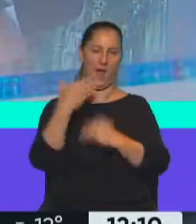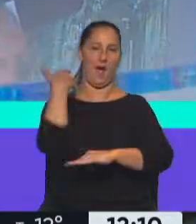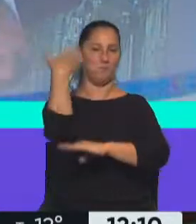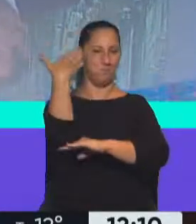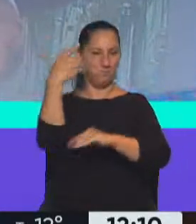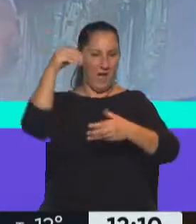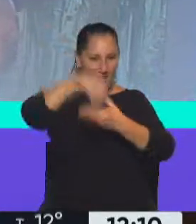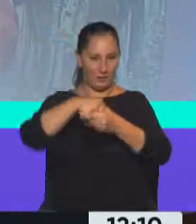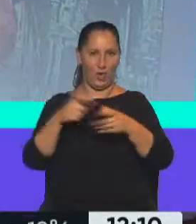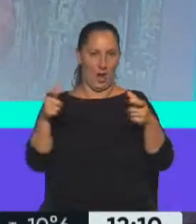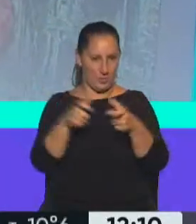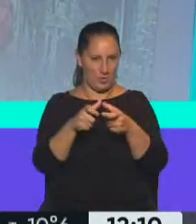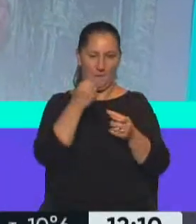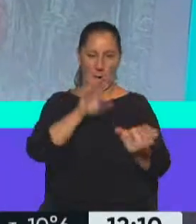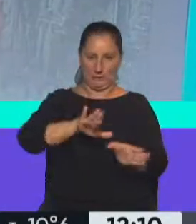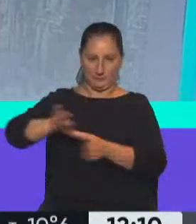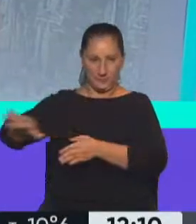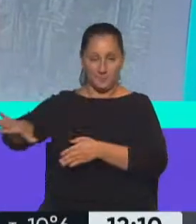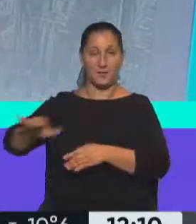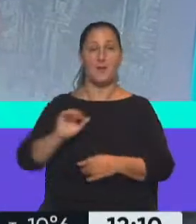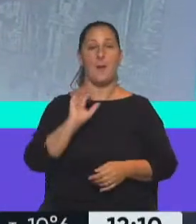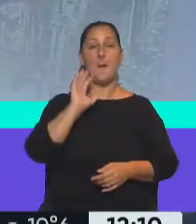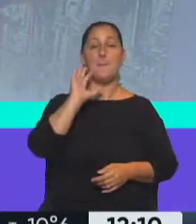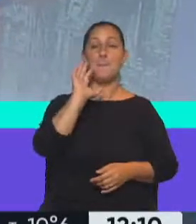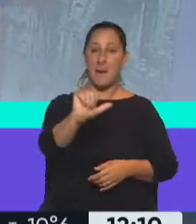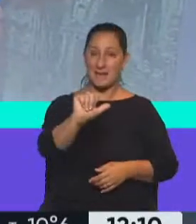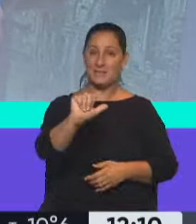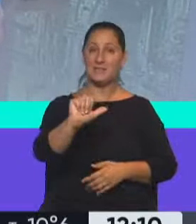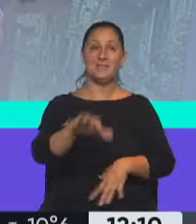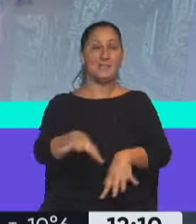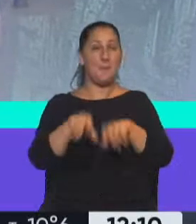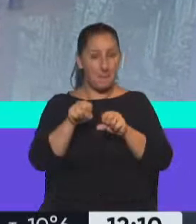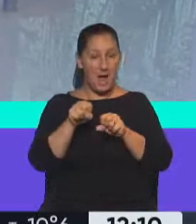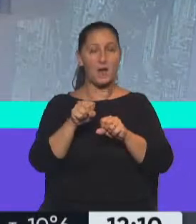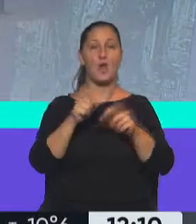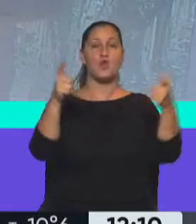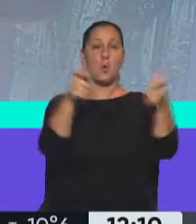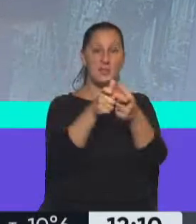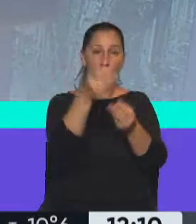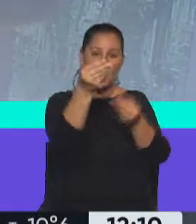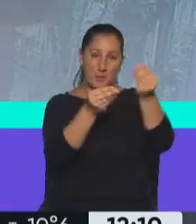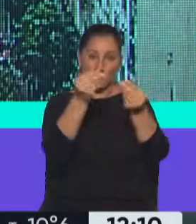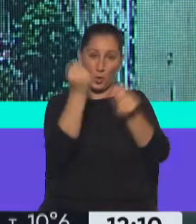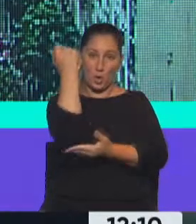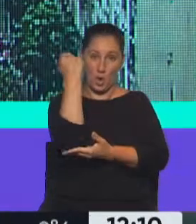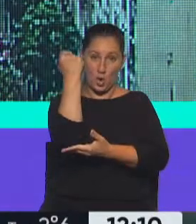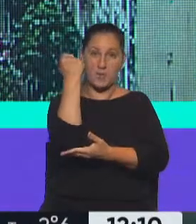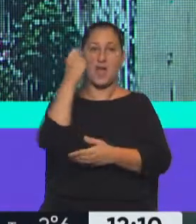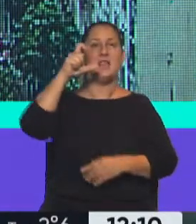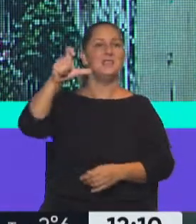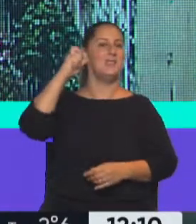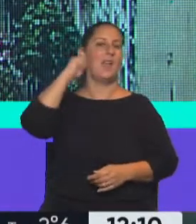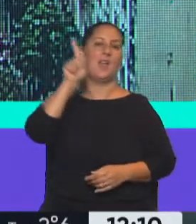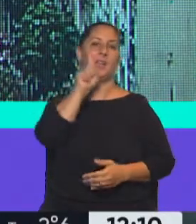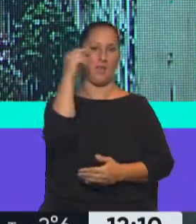día martes, ya temprano, van a exponer ante la Comisión de Presupuestos y Hacienda la CGT,